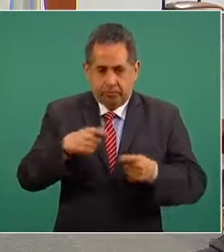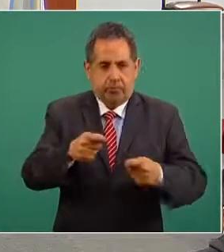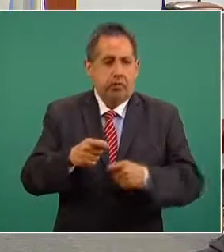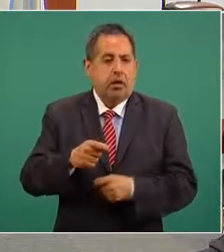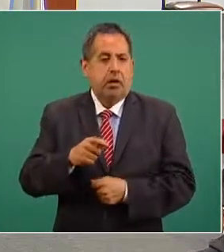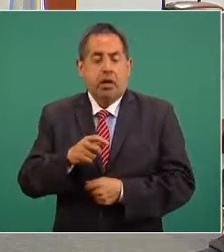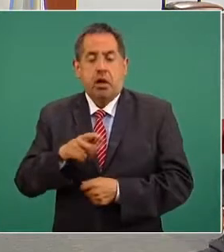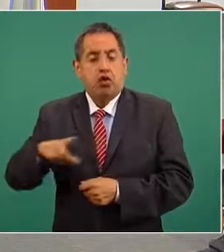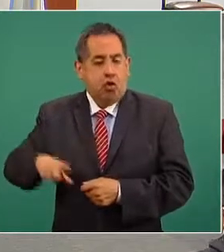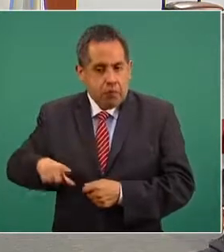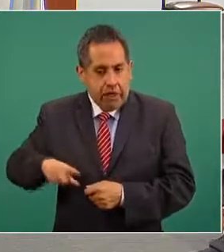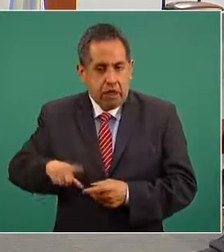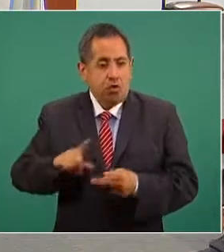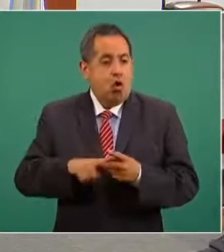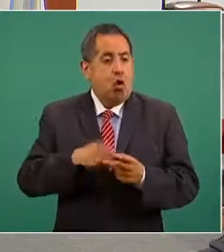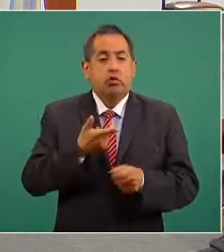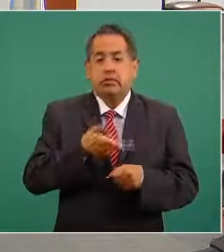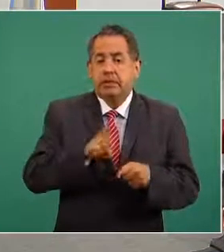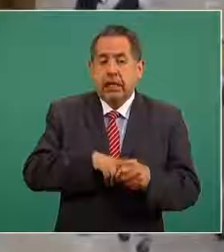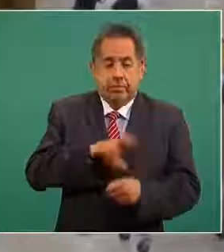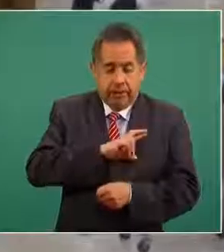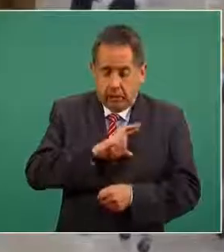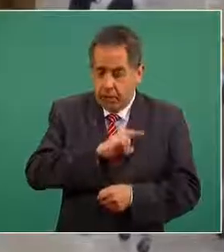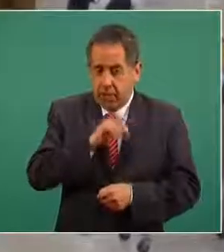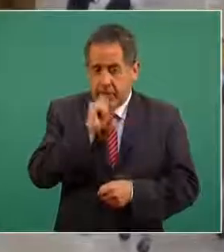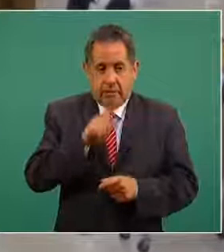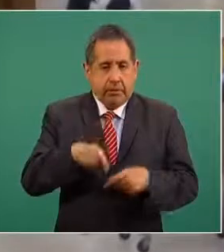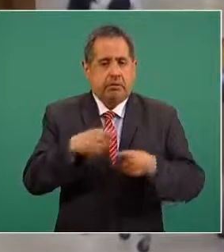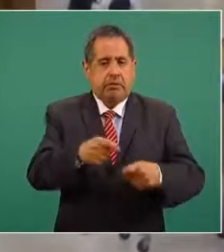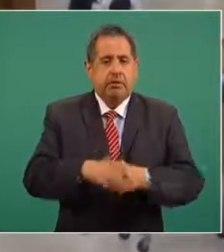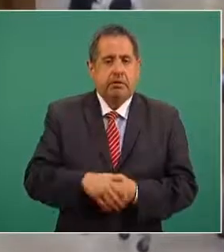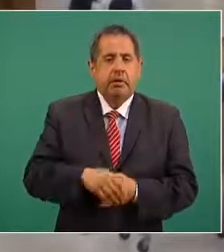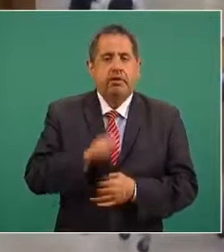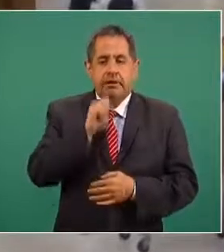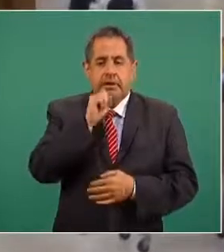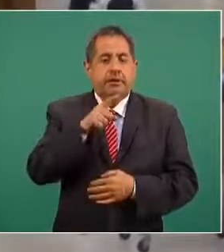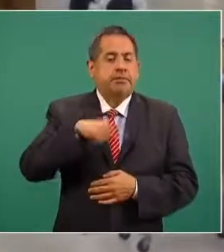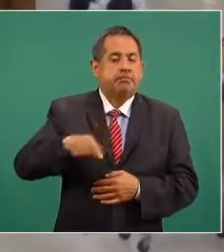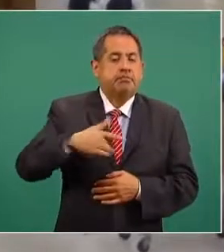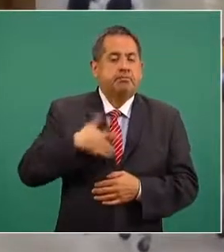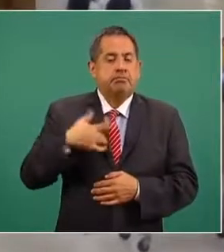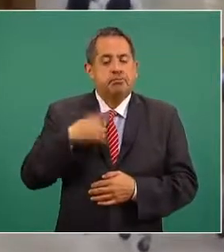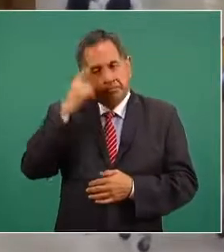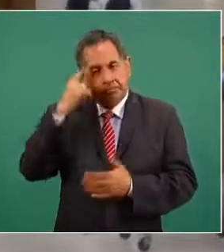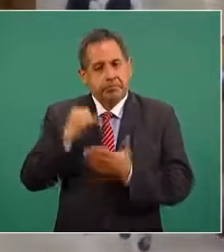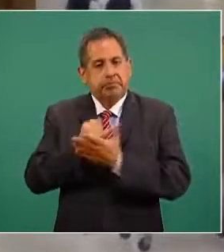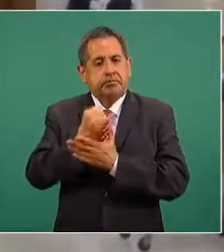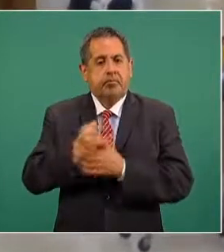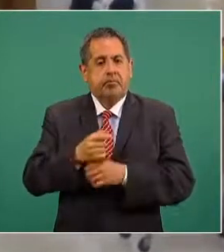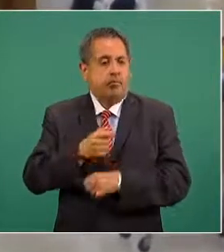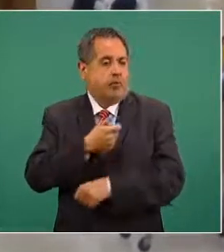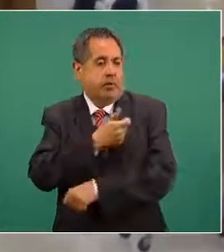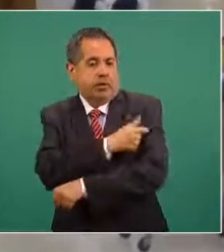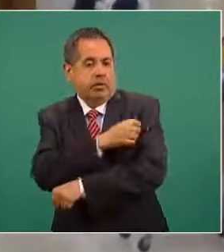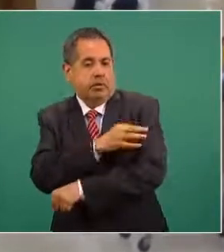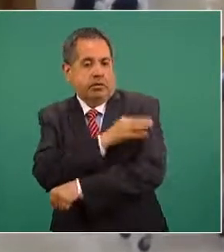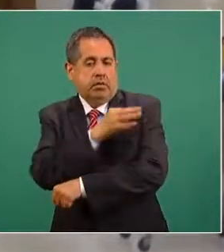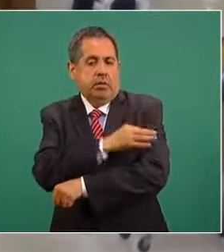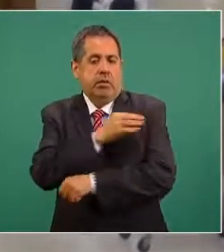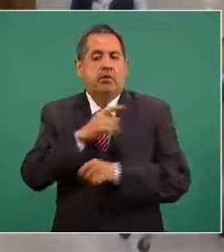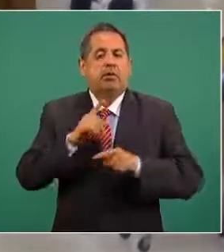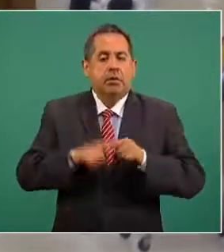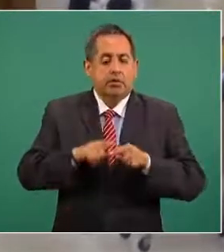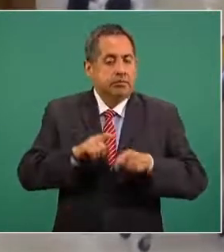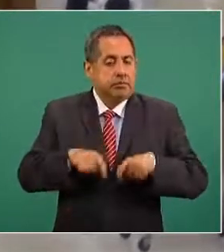público sector privado también por eso se decidió que la vacunación se